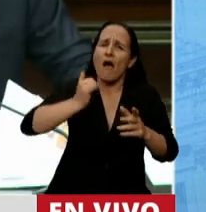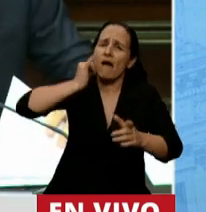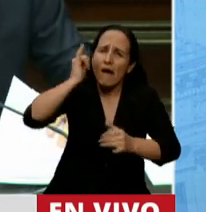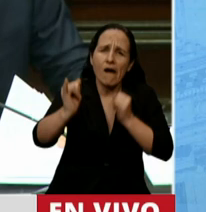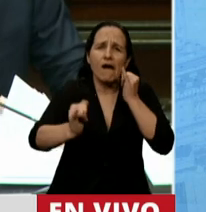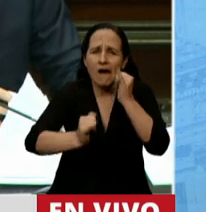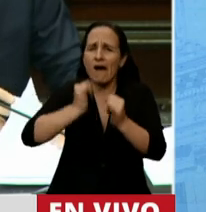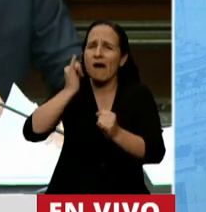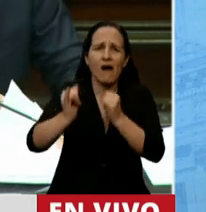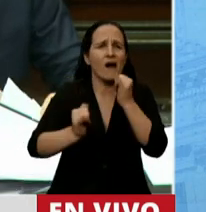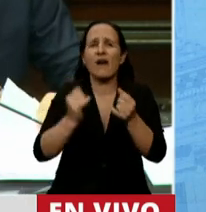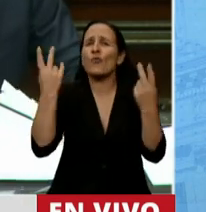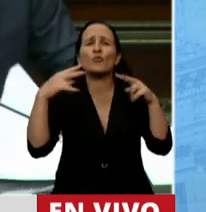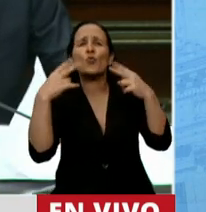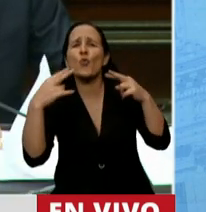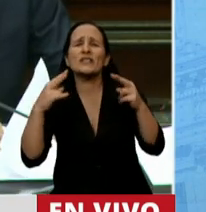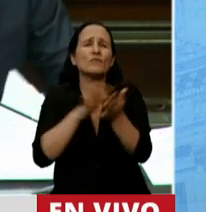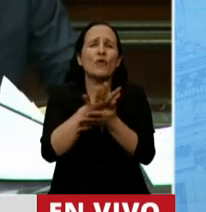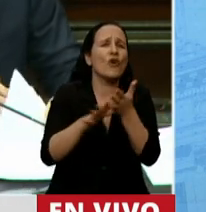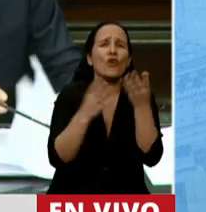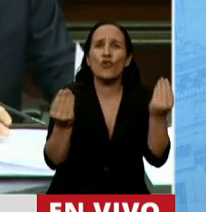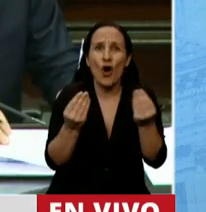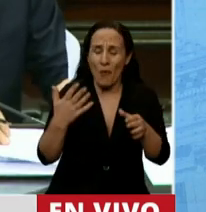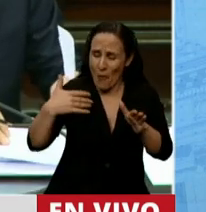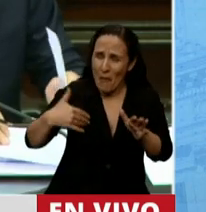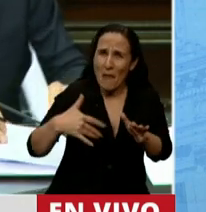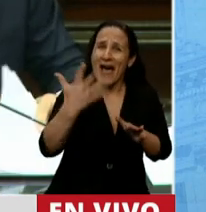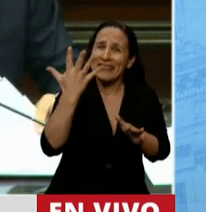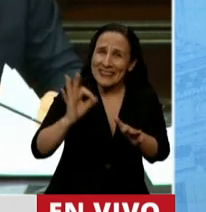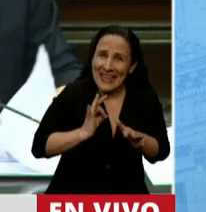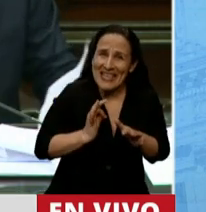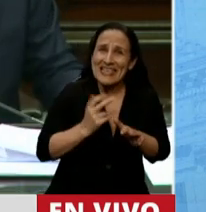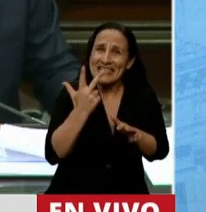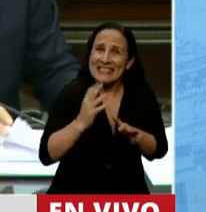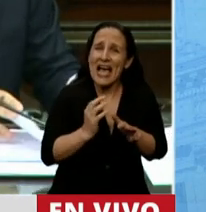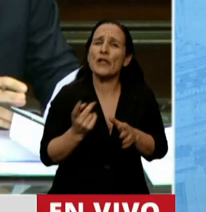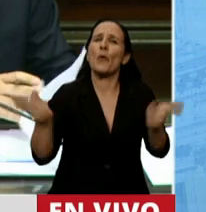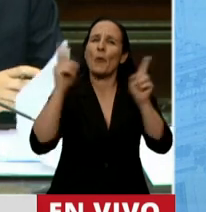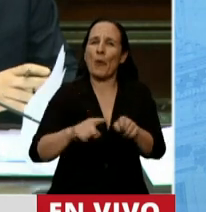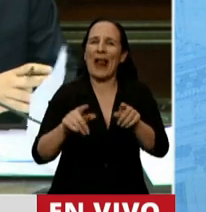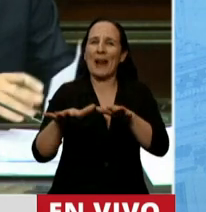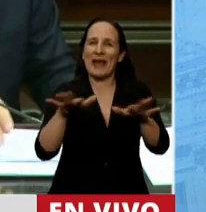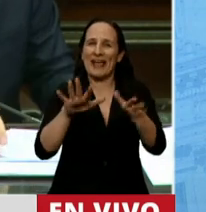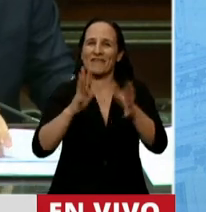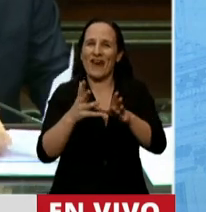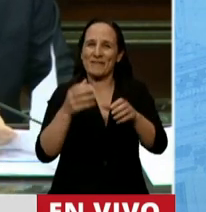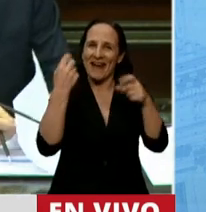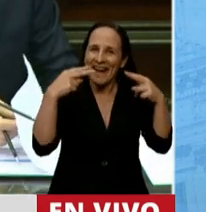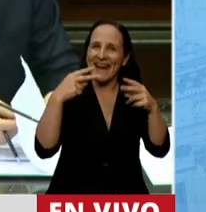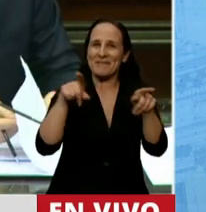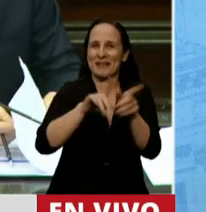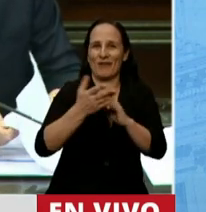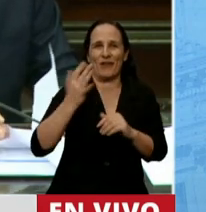forma de salvar al turismo, que va a pasar más de tres años para recuperar la actividad del 2019, es